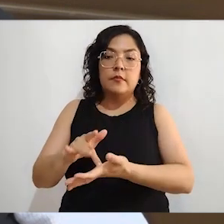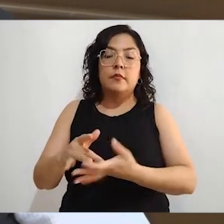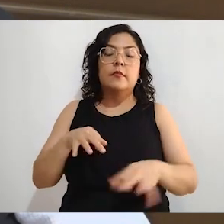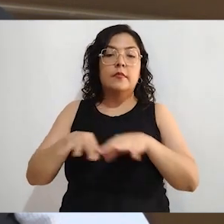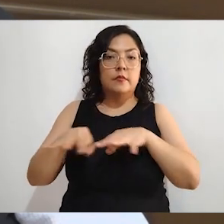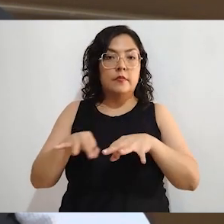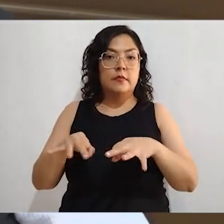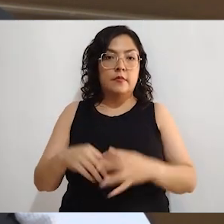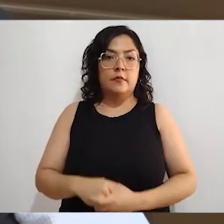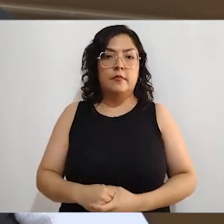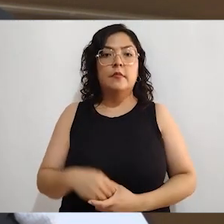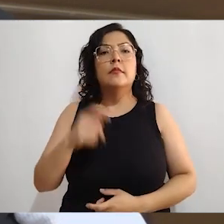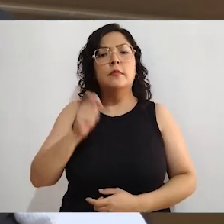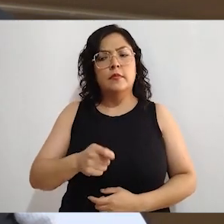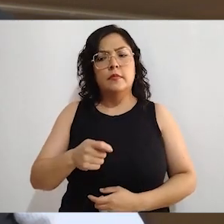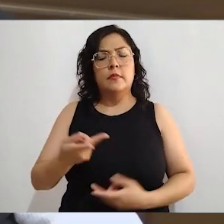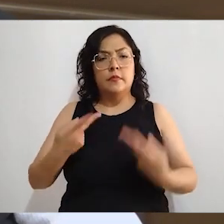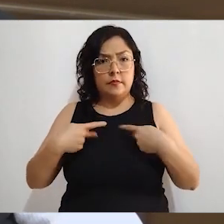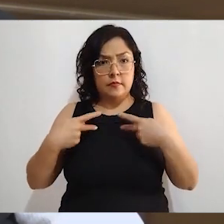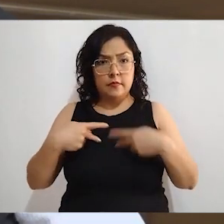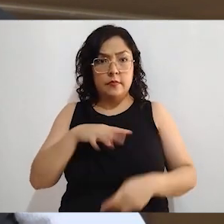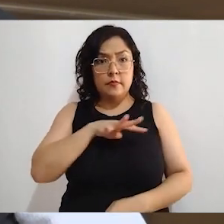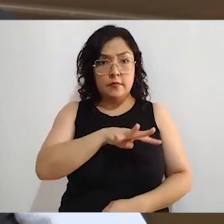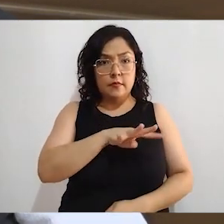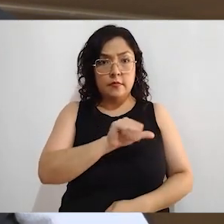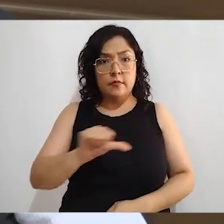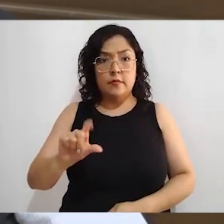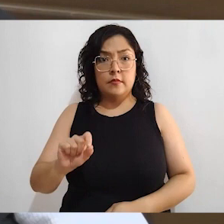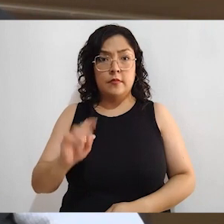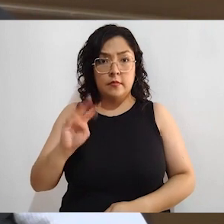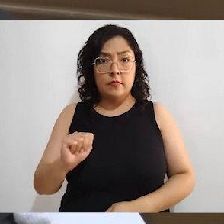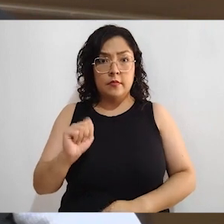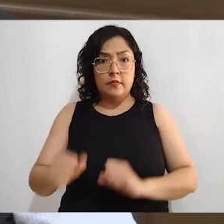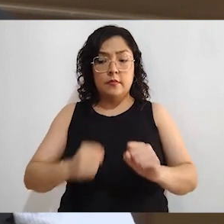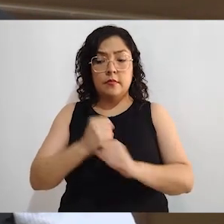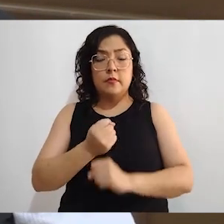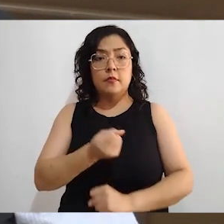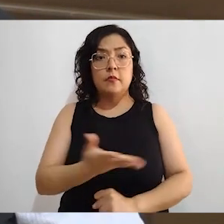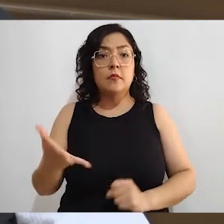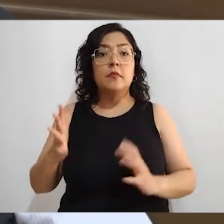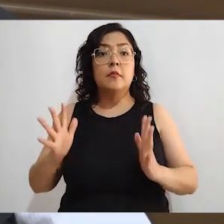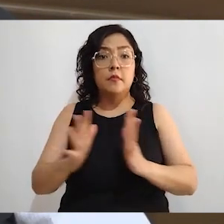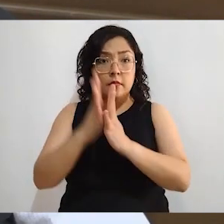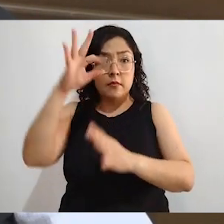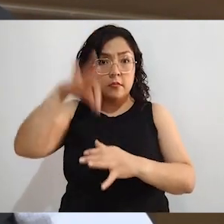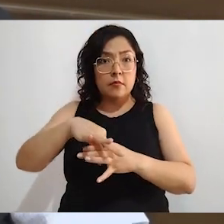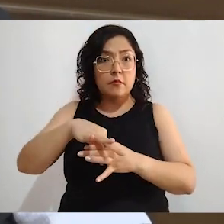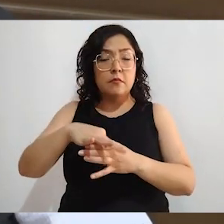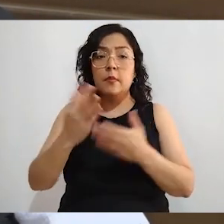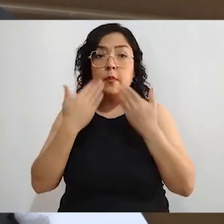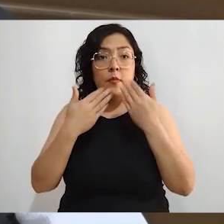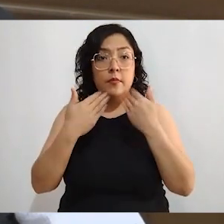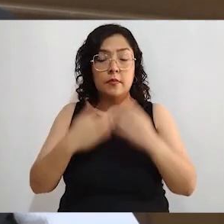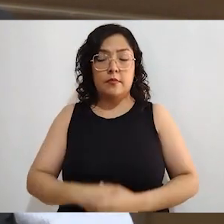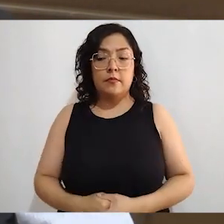personas que no están participando en relación, por ejemplo, con el segmento etario